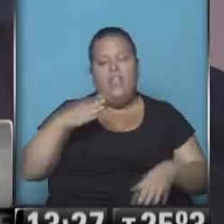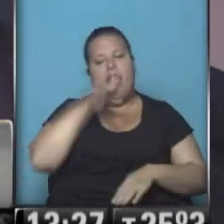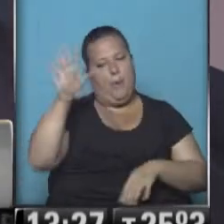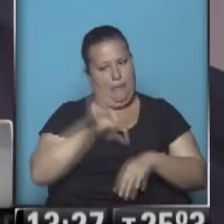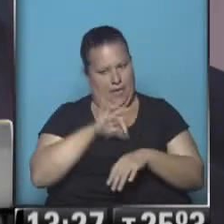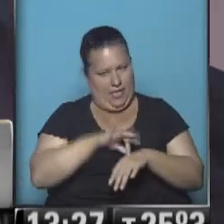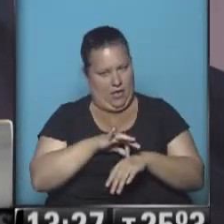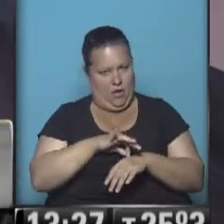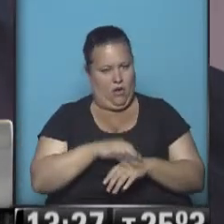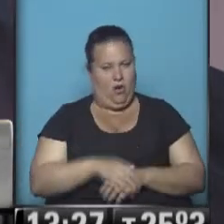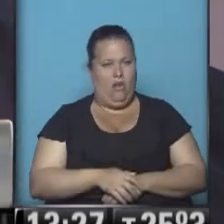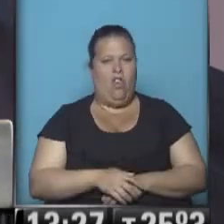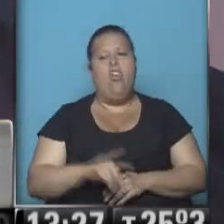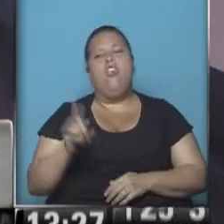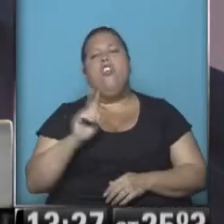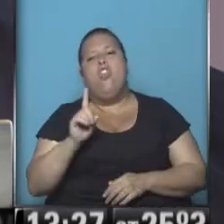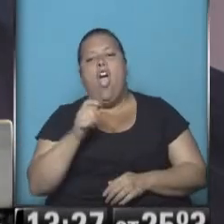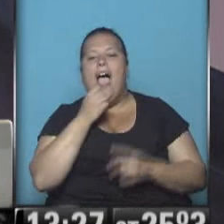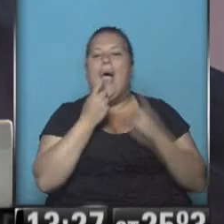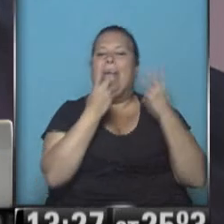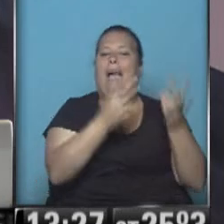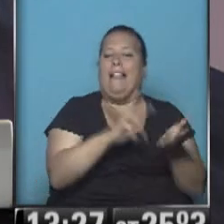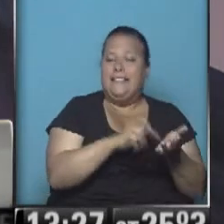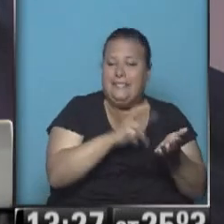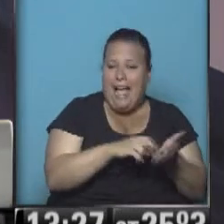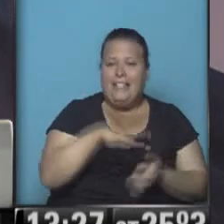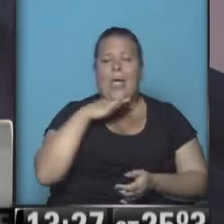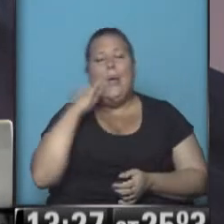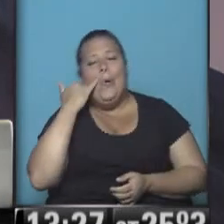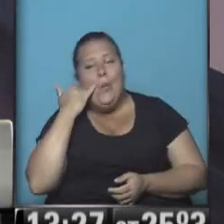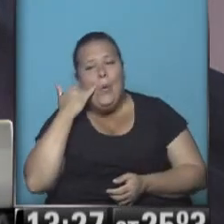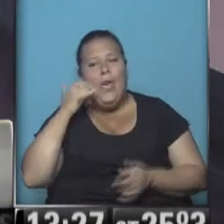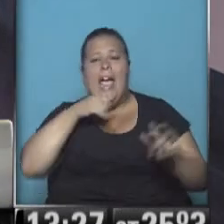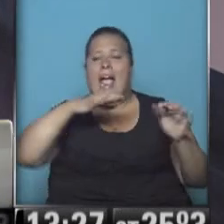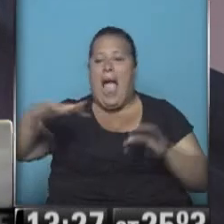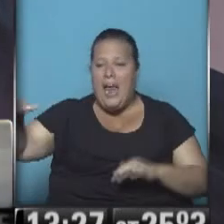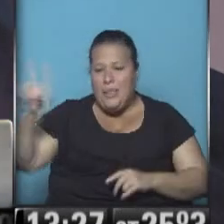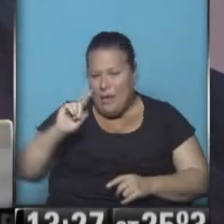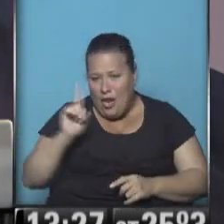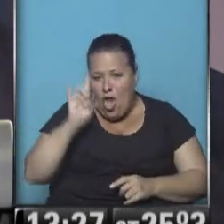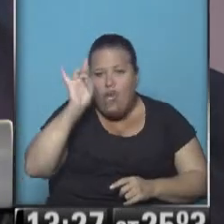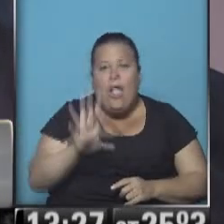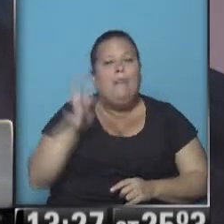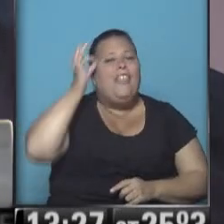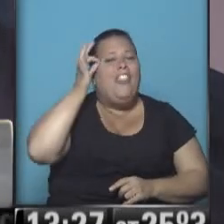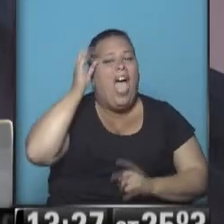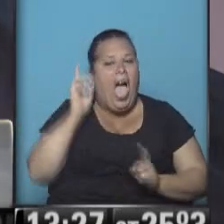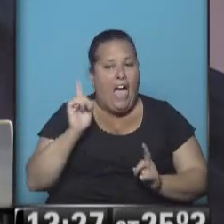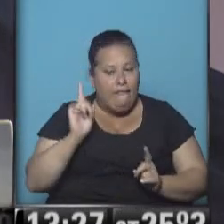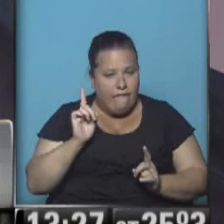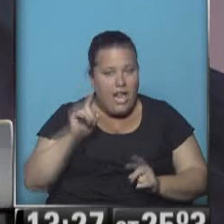médico. No si viajó a Salta, a Jujuy o al Caribe. Si viajó a África Occidental,